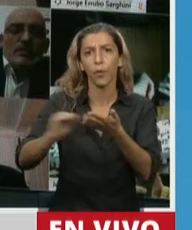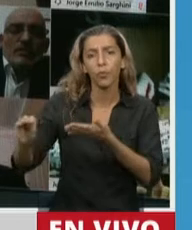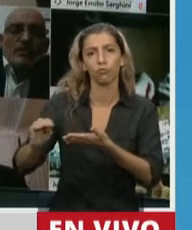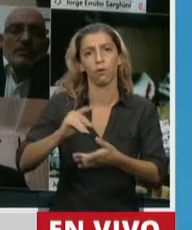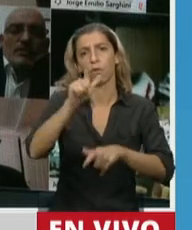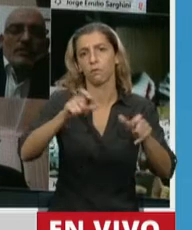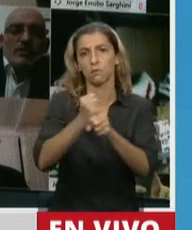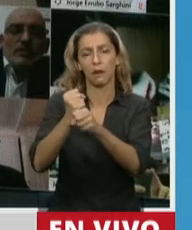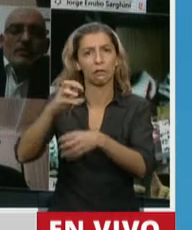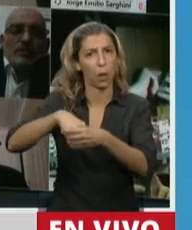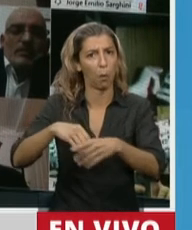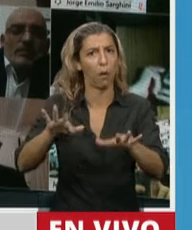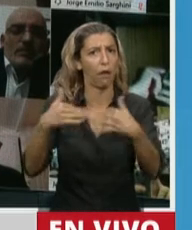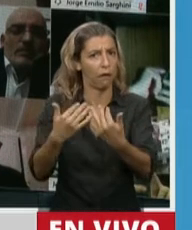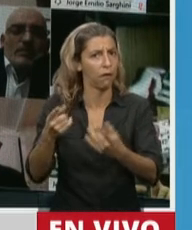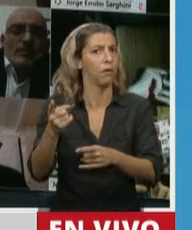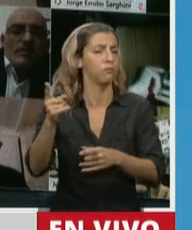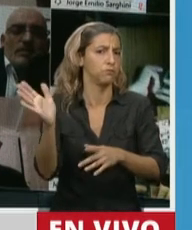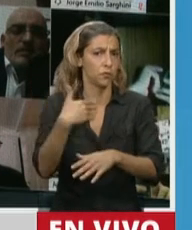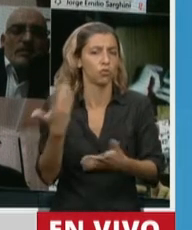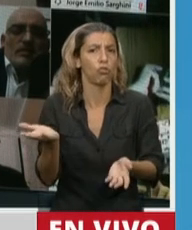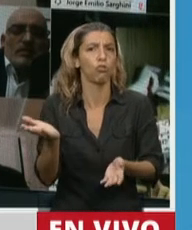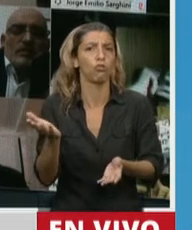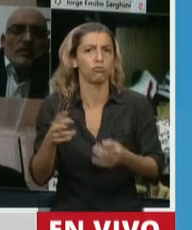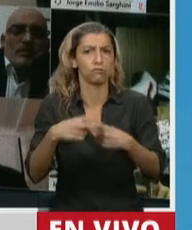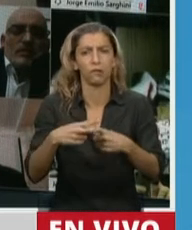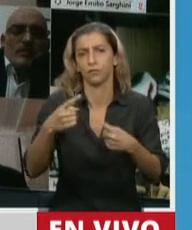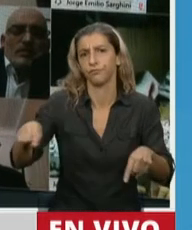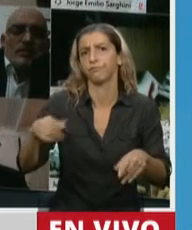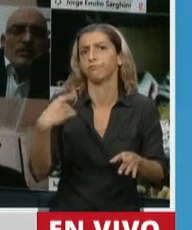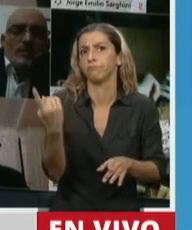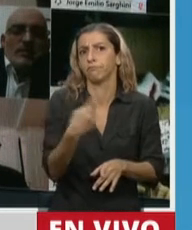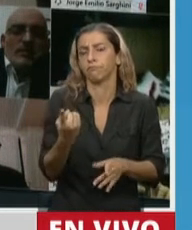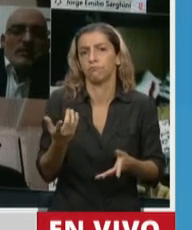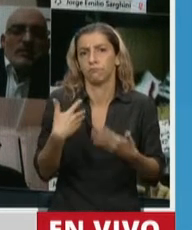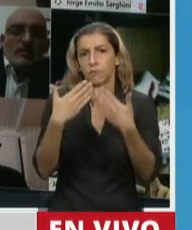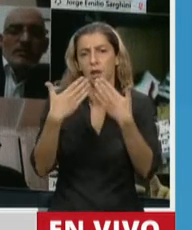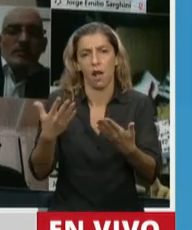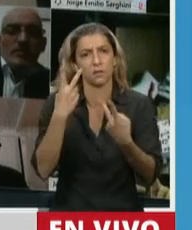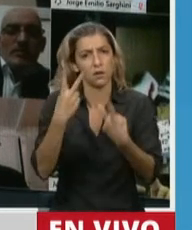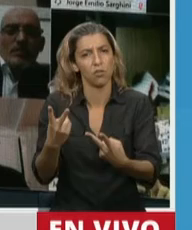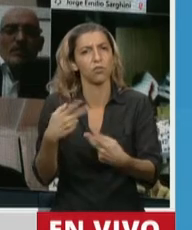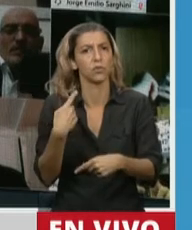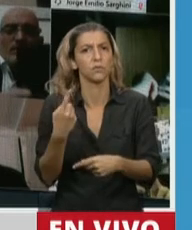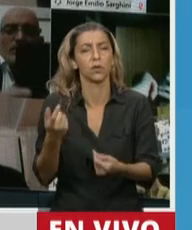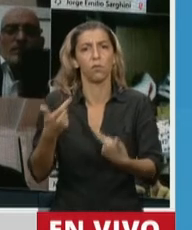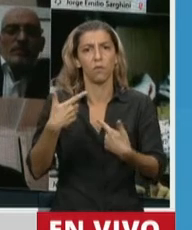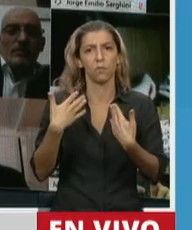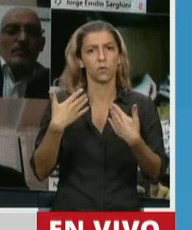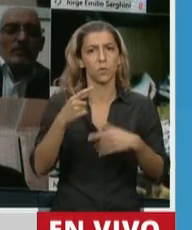han puesto mucho de sí y un gran profesionalismo para que podamos estar sesionando en esta forma